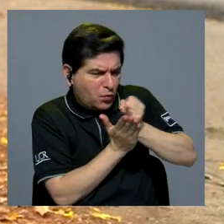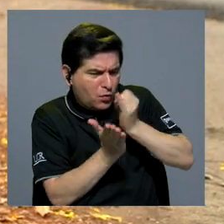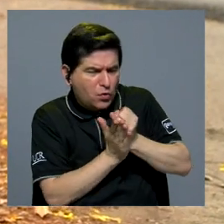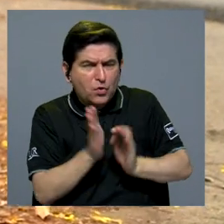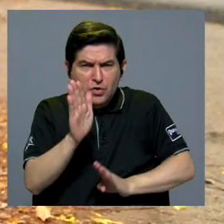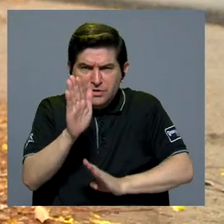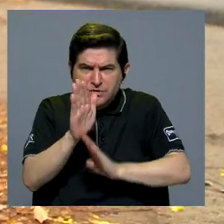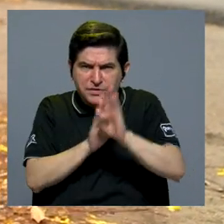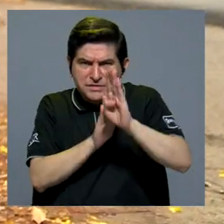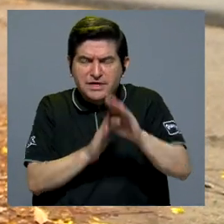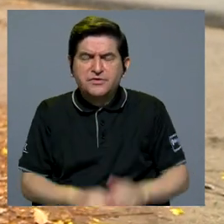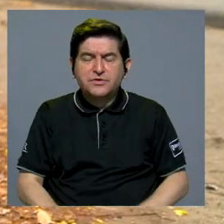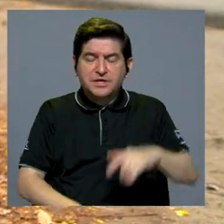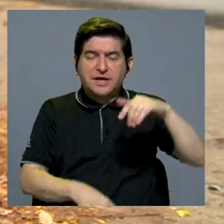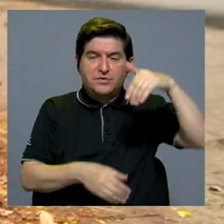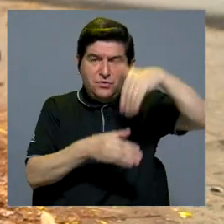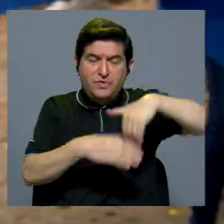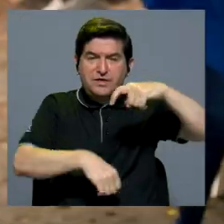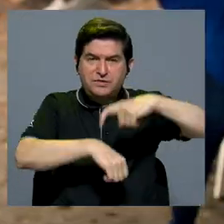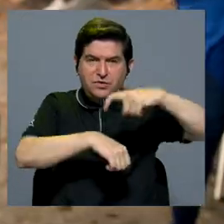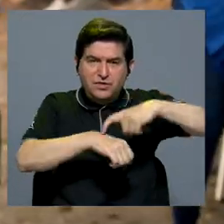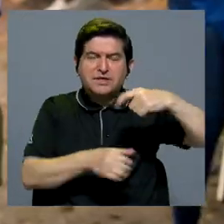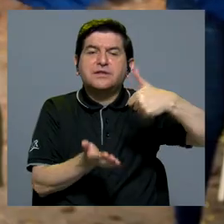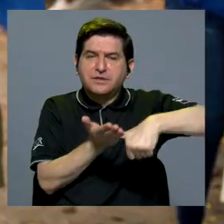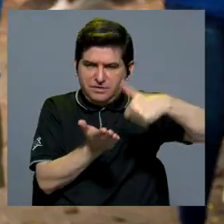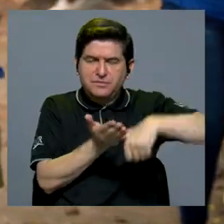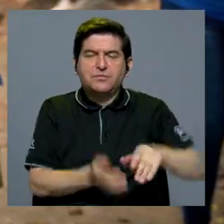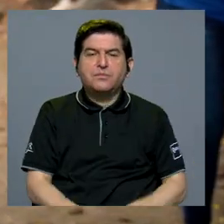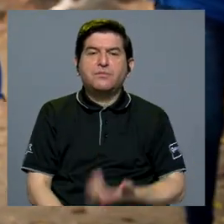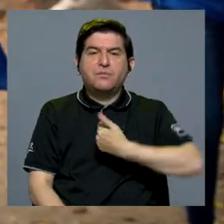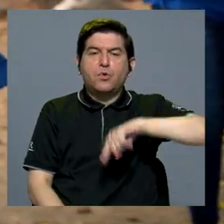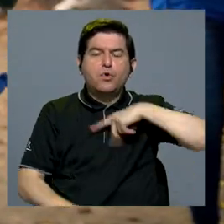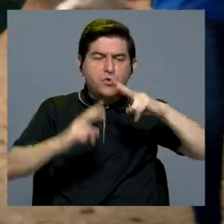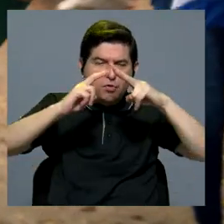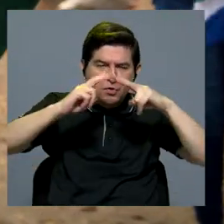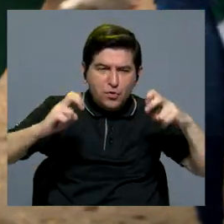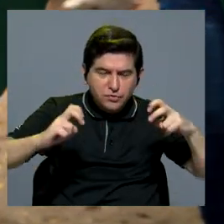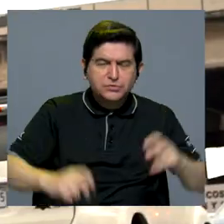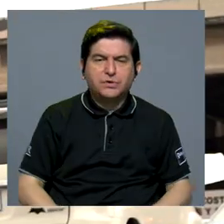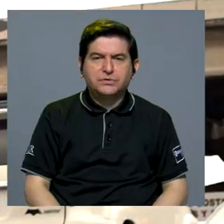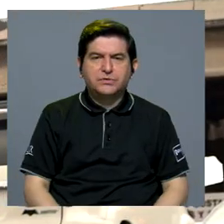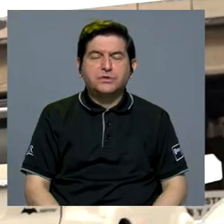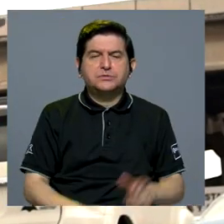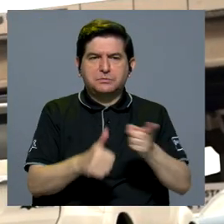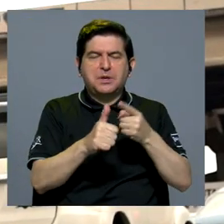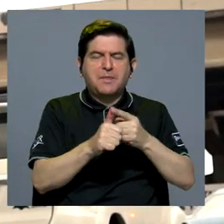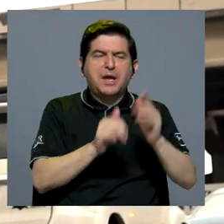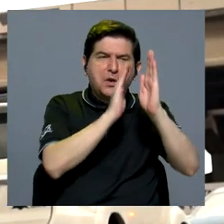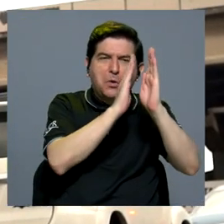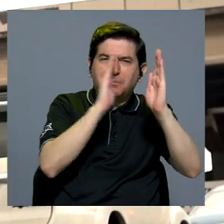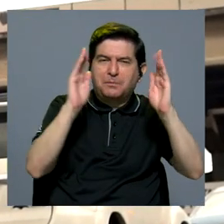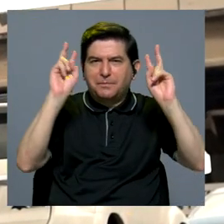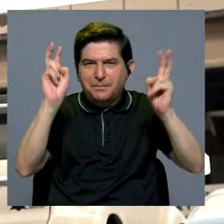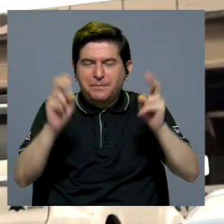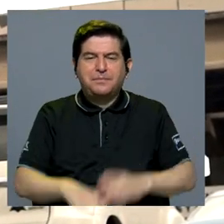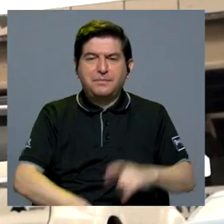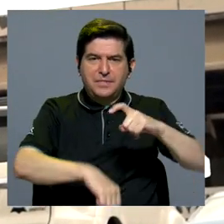arduo trabajo investigativo que se desarrolló en medio del proceso electoral. Hicimos una revisión